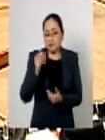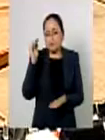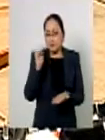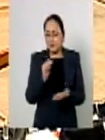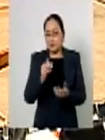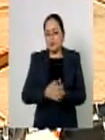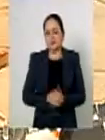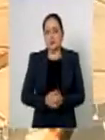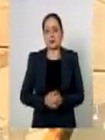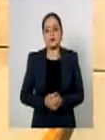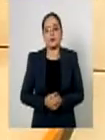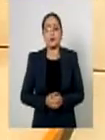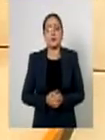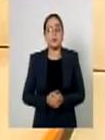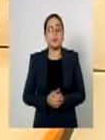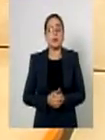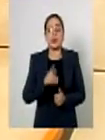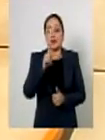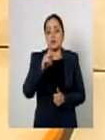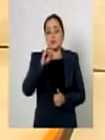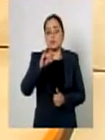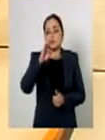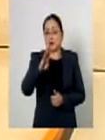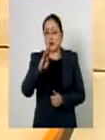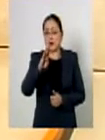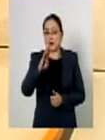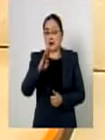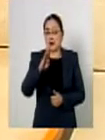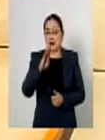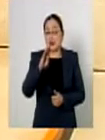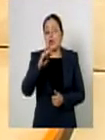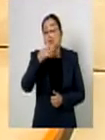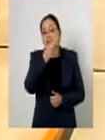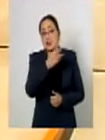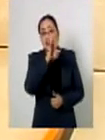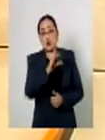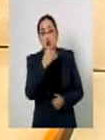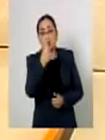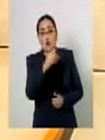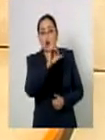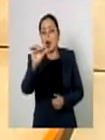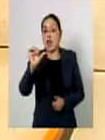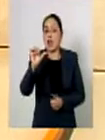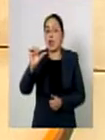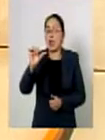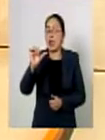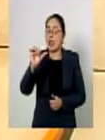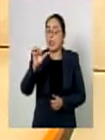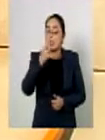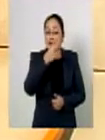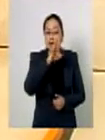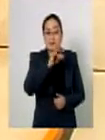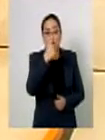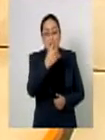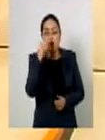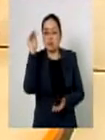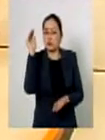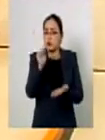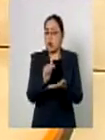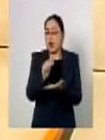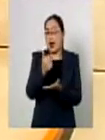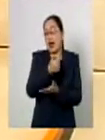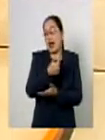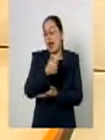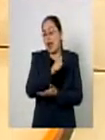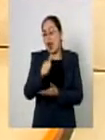como porcentaje del PIB aumentó de 3.1 al 2 perdón, disminuyó de 3.1 por